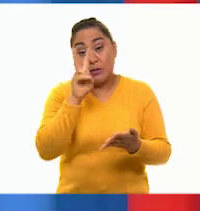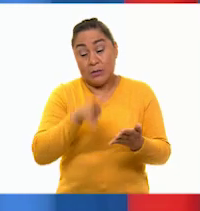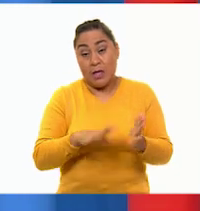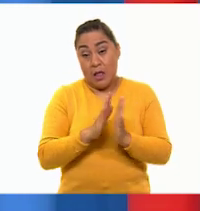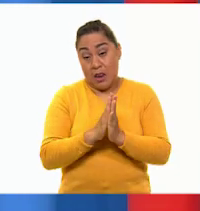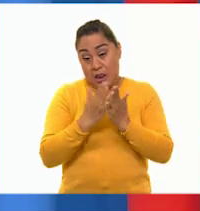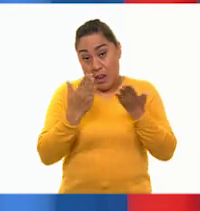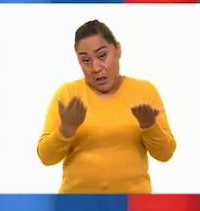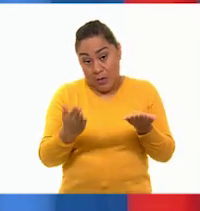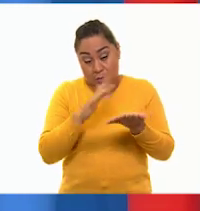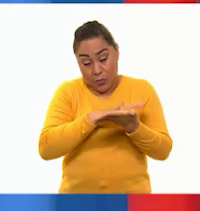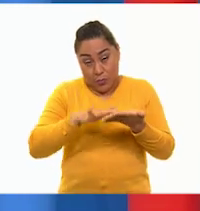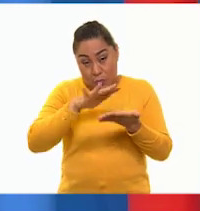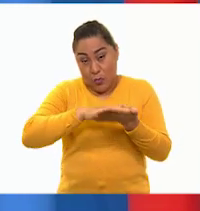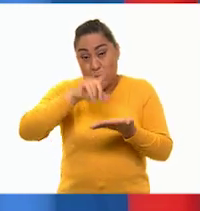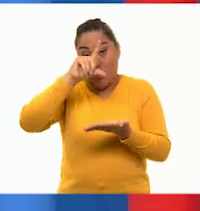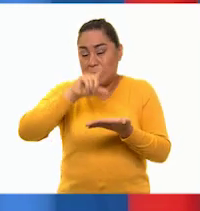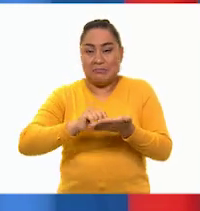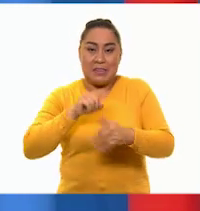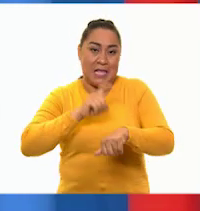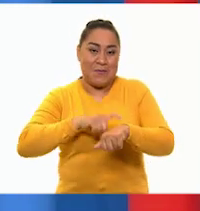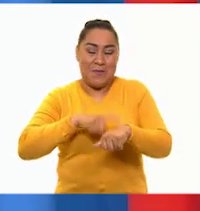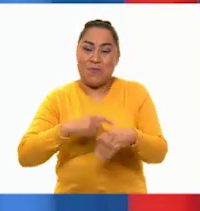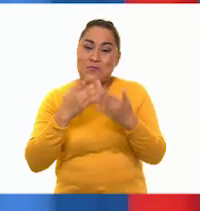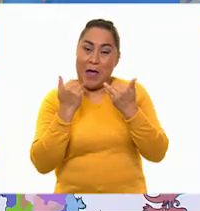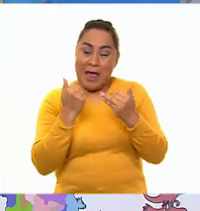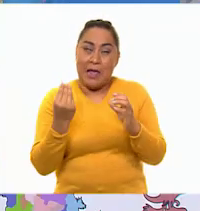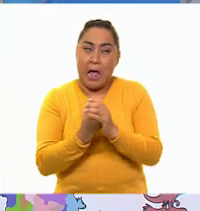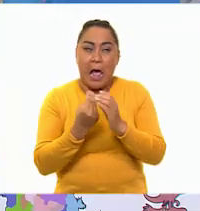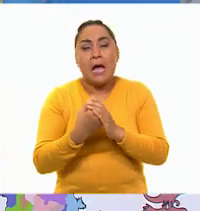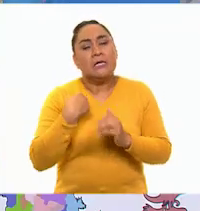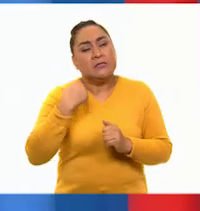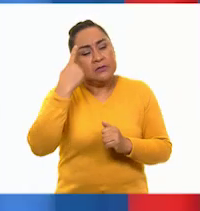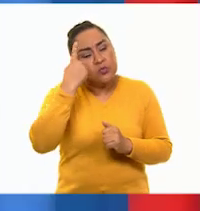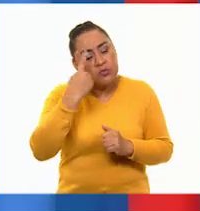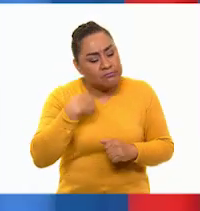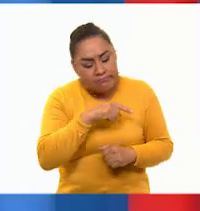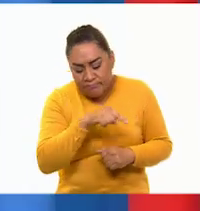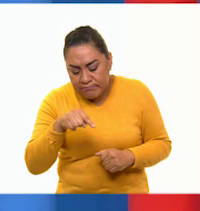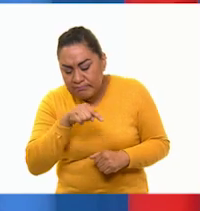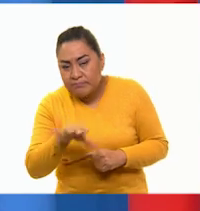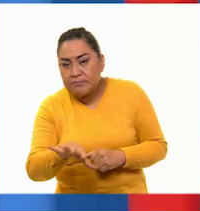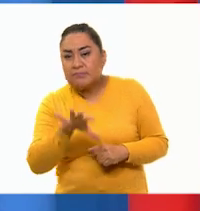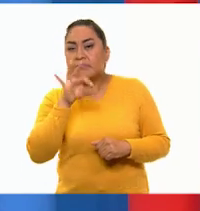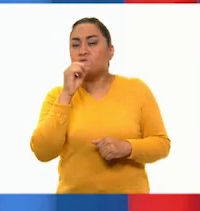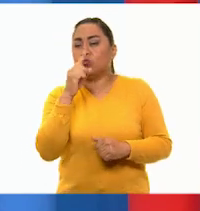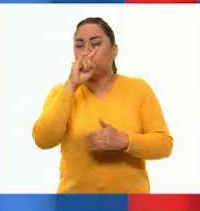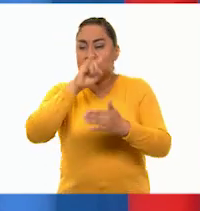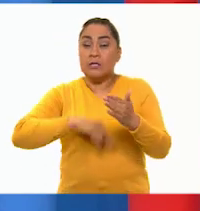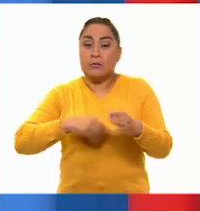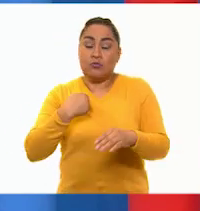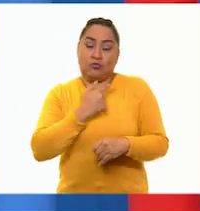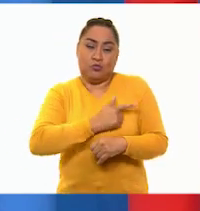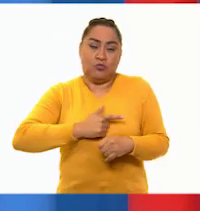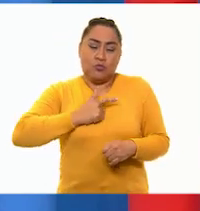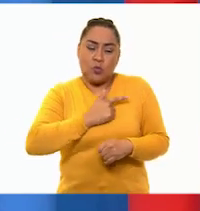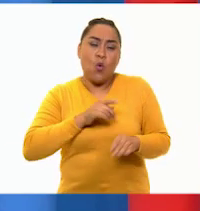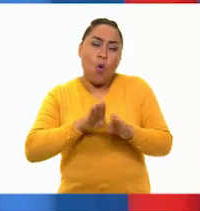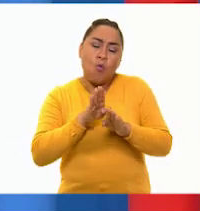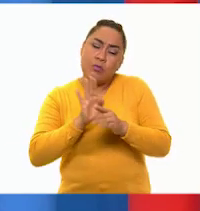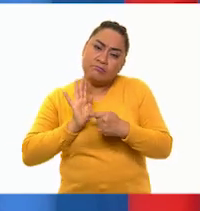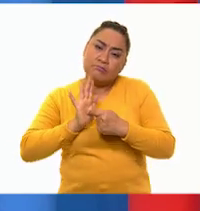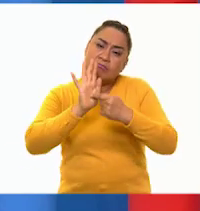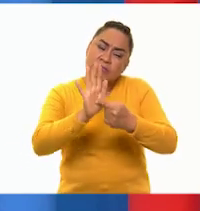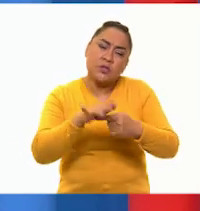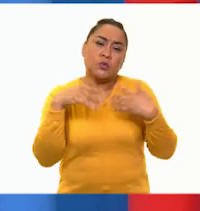un libro y no nos daría tiempo de leerlo todo, en esta sesión elegí un fragmento que me gusta mucho porque da la idea de la fuerza y el